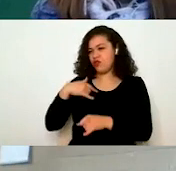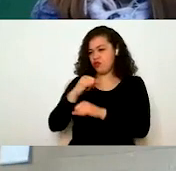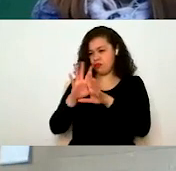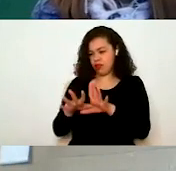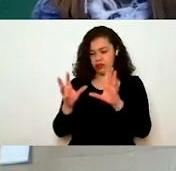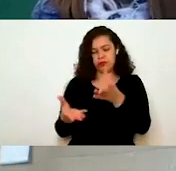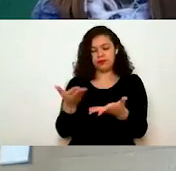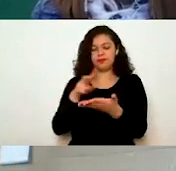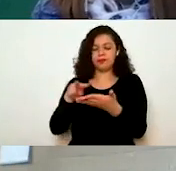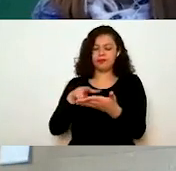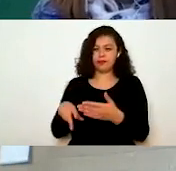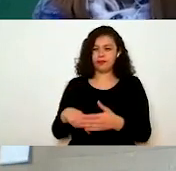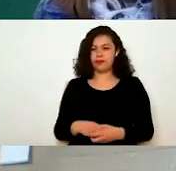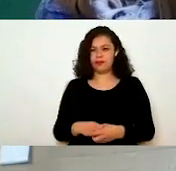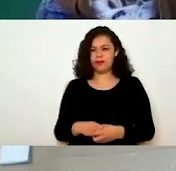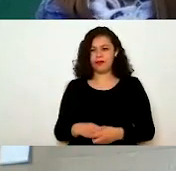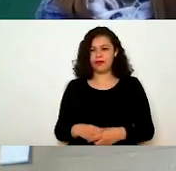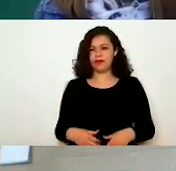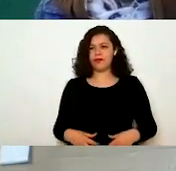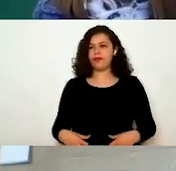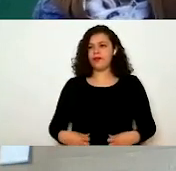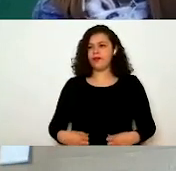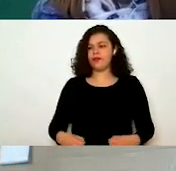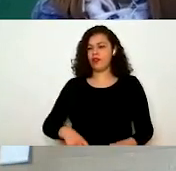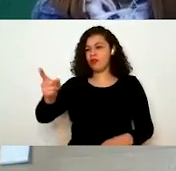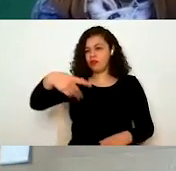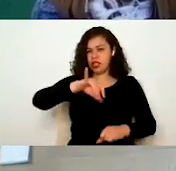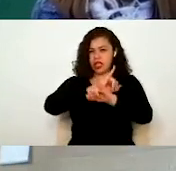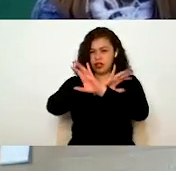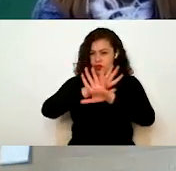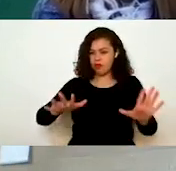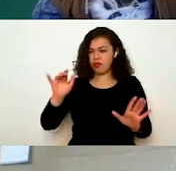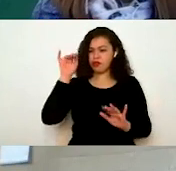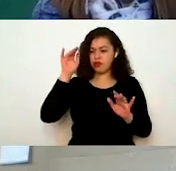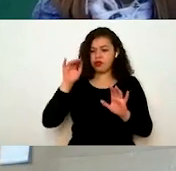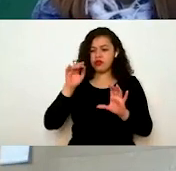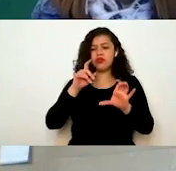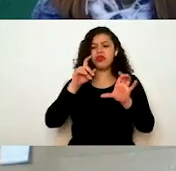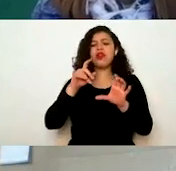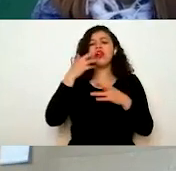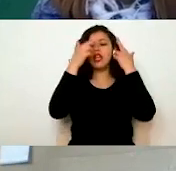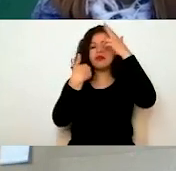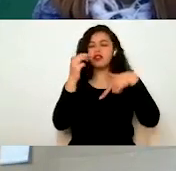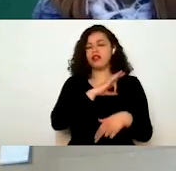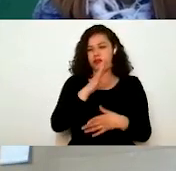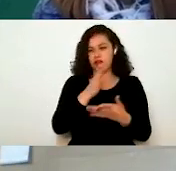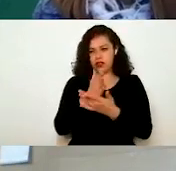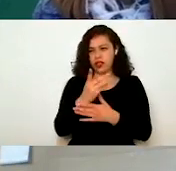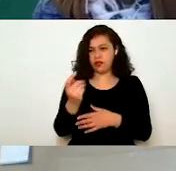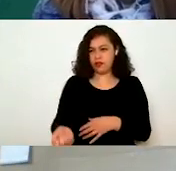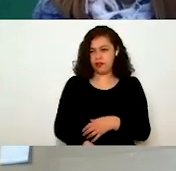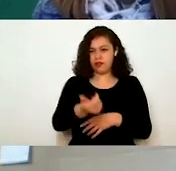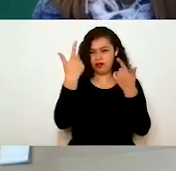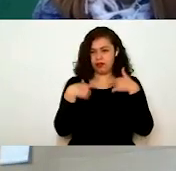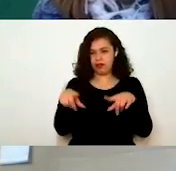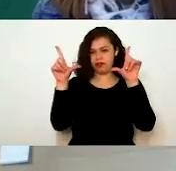Y les voy a enseñar, ustedes pueden tener acceso a estas fichas. Lo primero que van a hacer es ingresar al portal, aquí